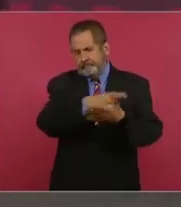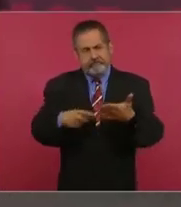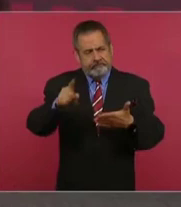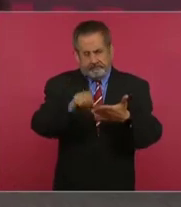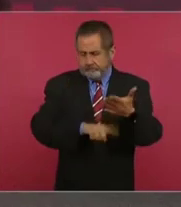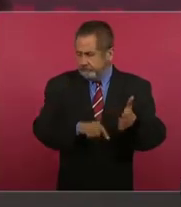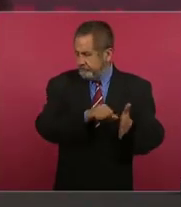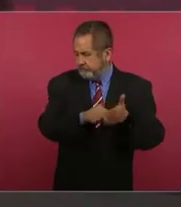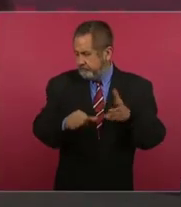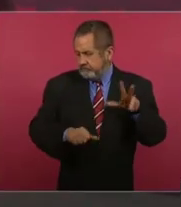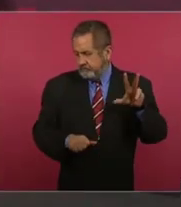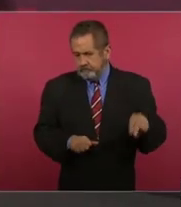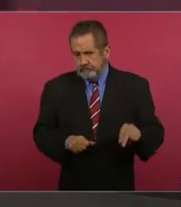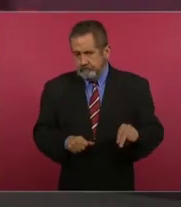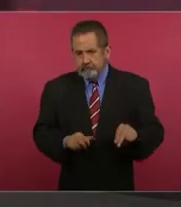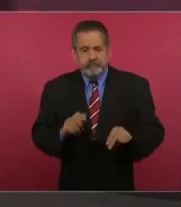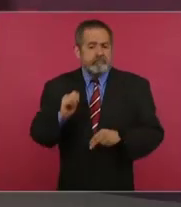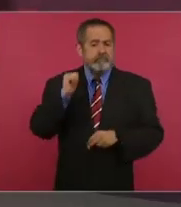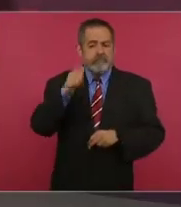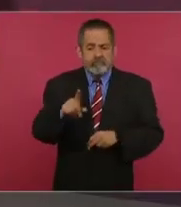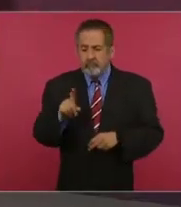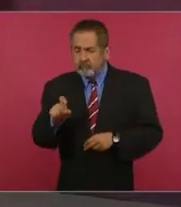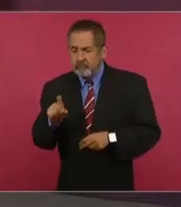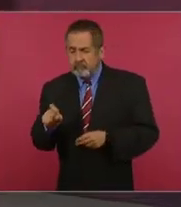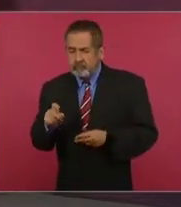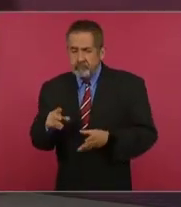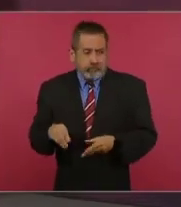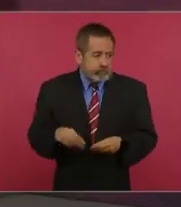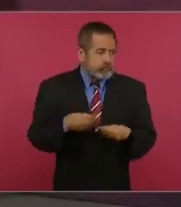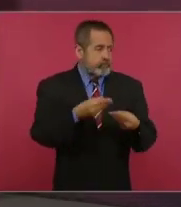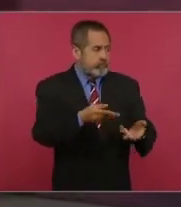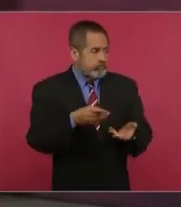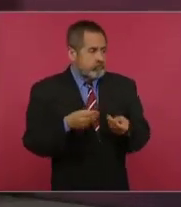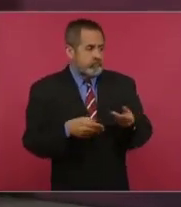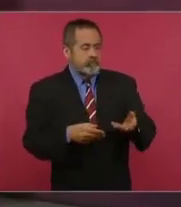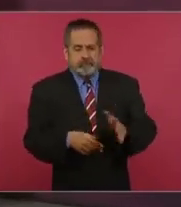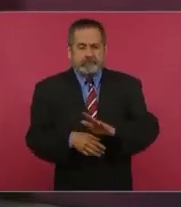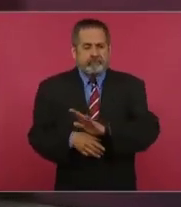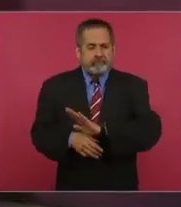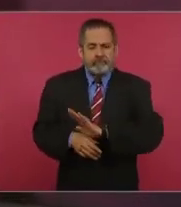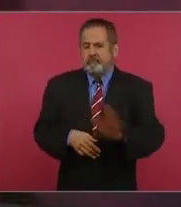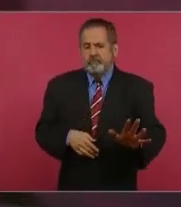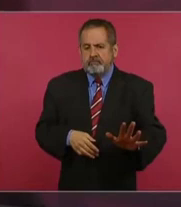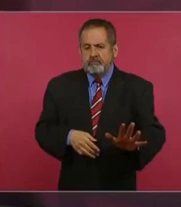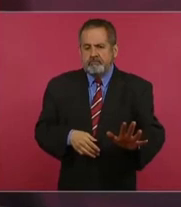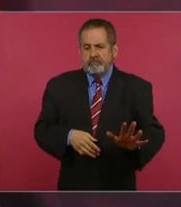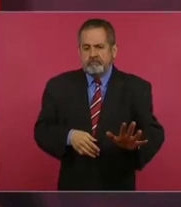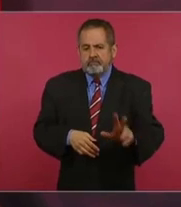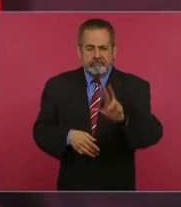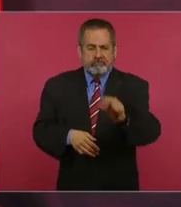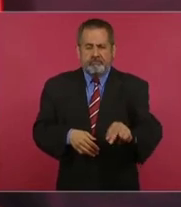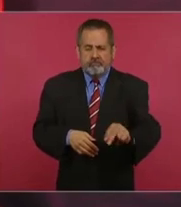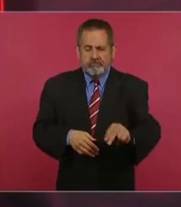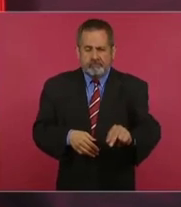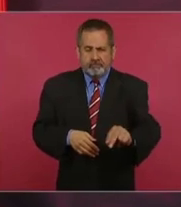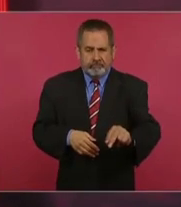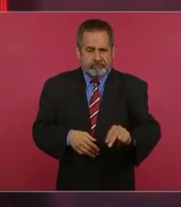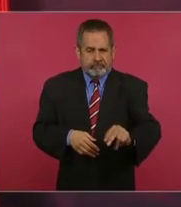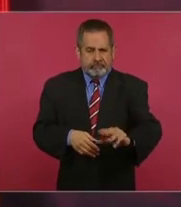la posibilidad de entregar agua con propósito de